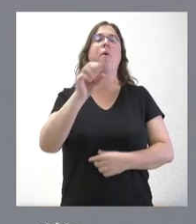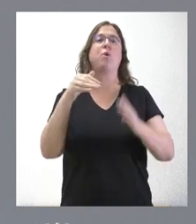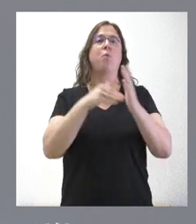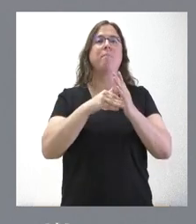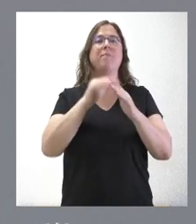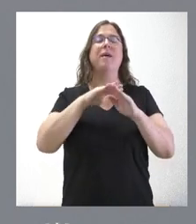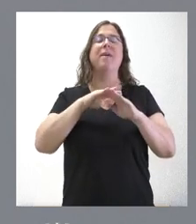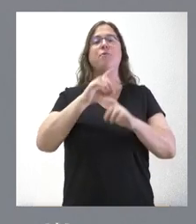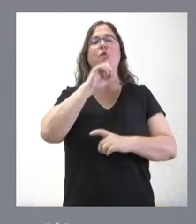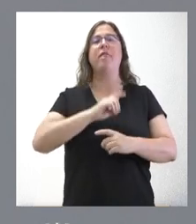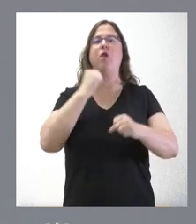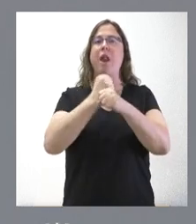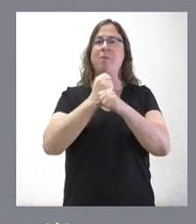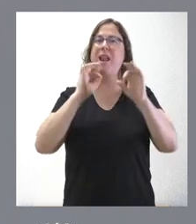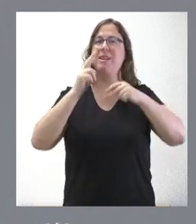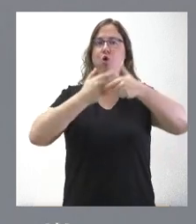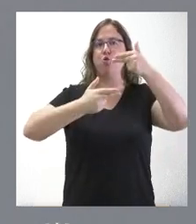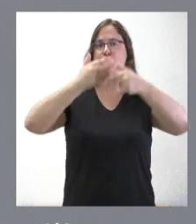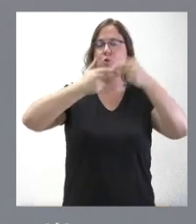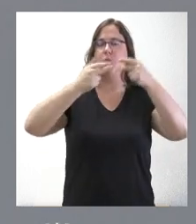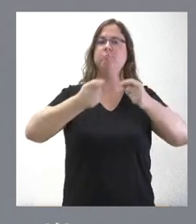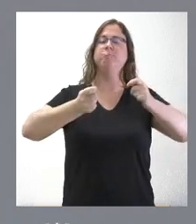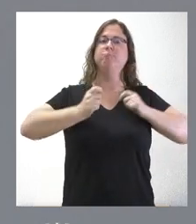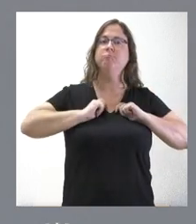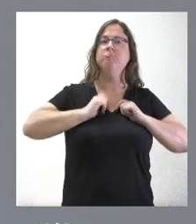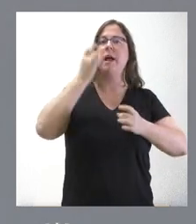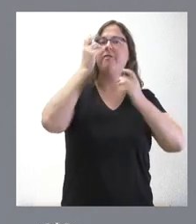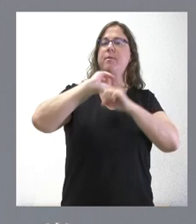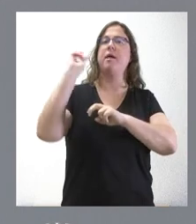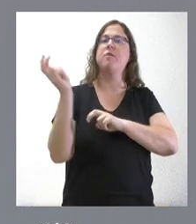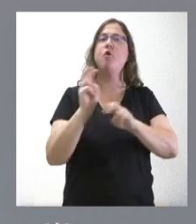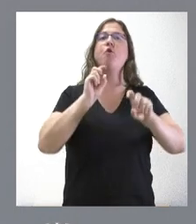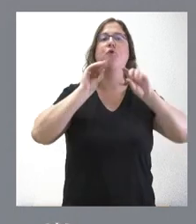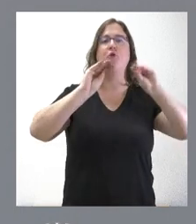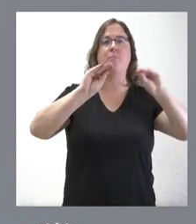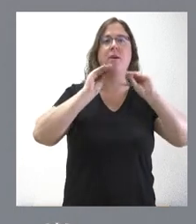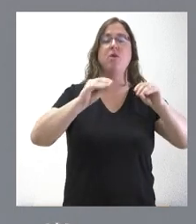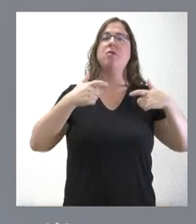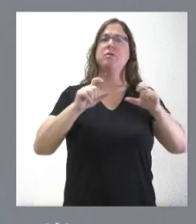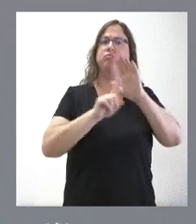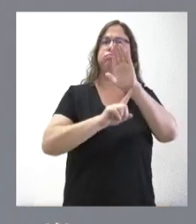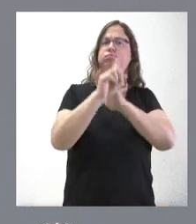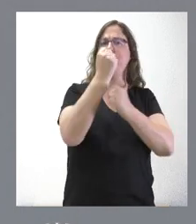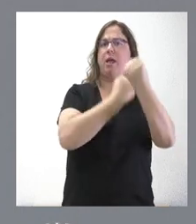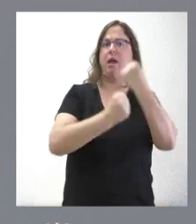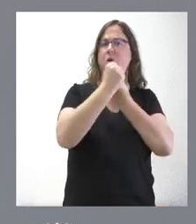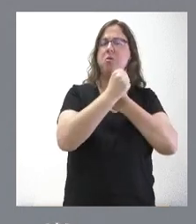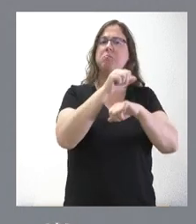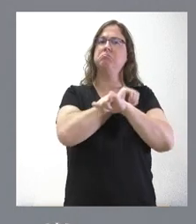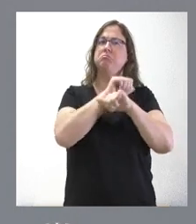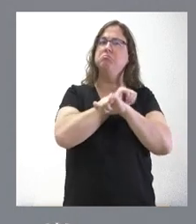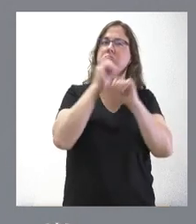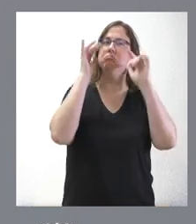Construcción, que nos va a permitir diversas actividades de formación en un sector en crecimiento económico, con muchas expectativas,